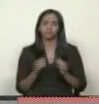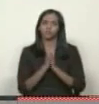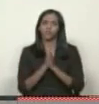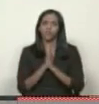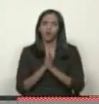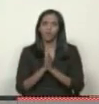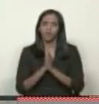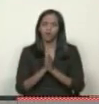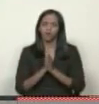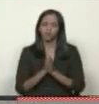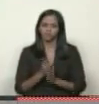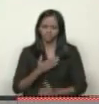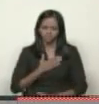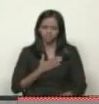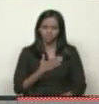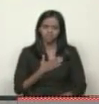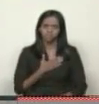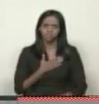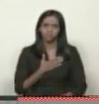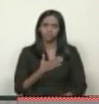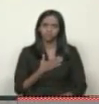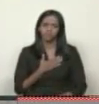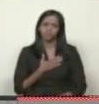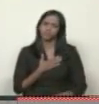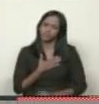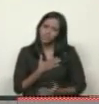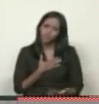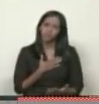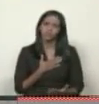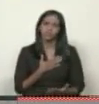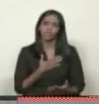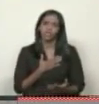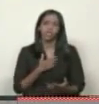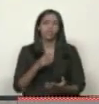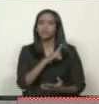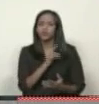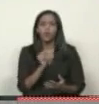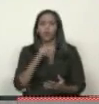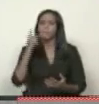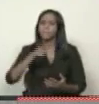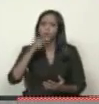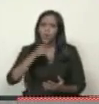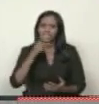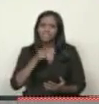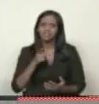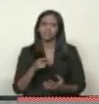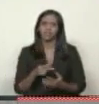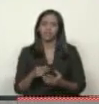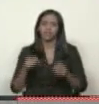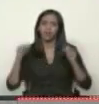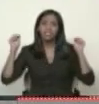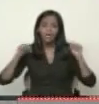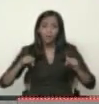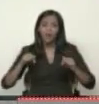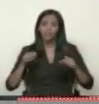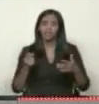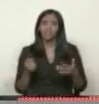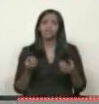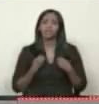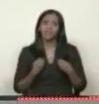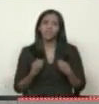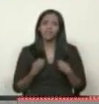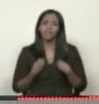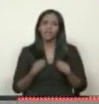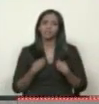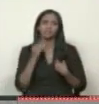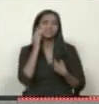póngase el corazón de la mano, de que no politicemos esto, porque nosotros que estamos aquí de este lado estamos viviendo en carne